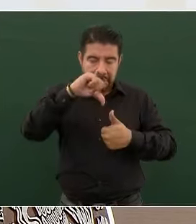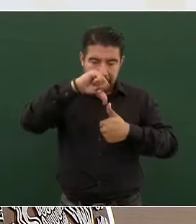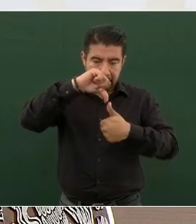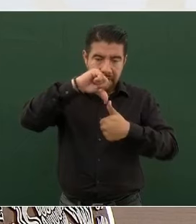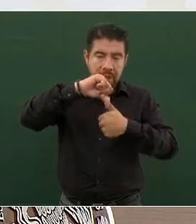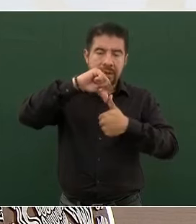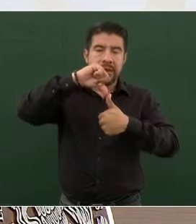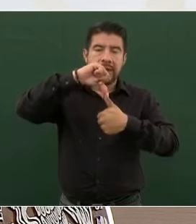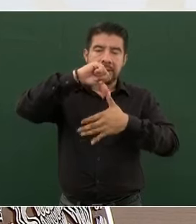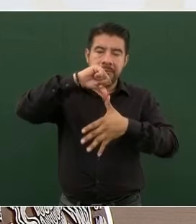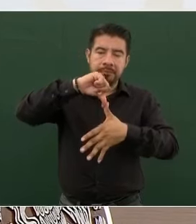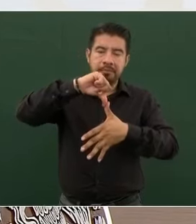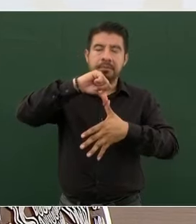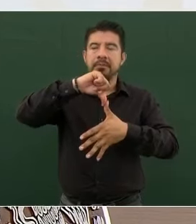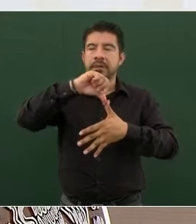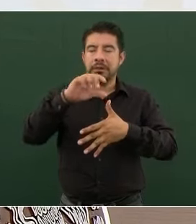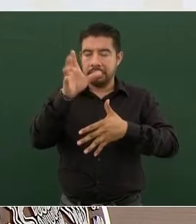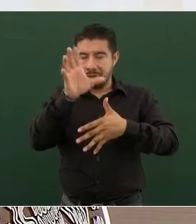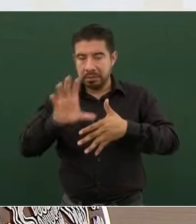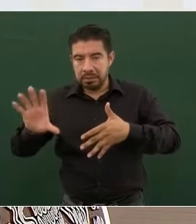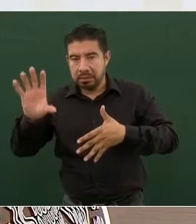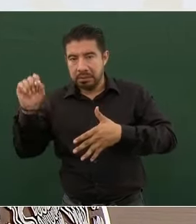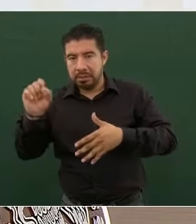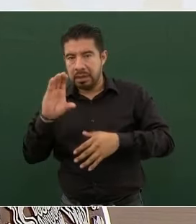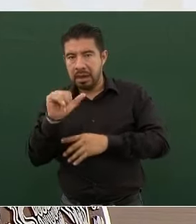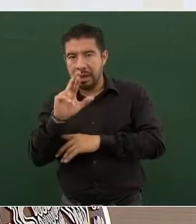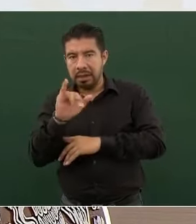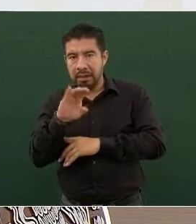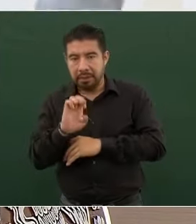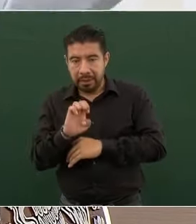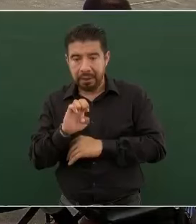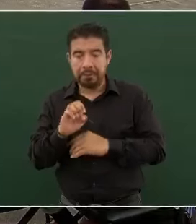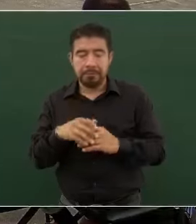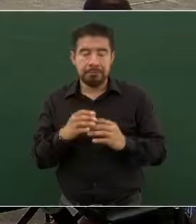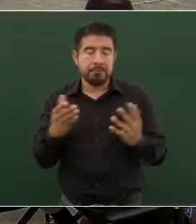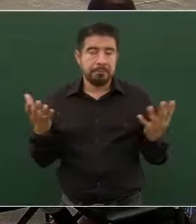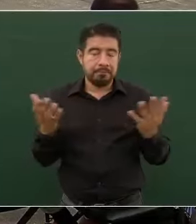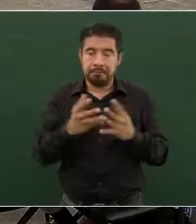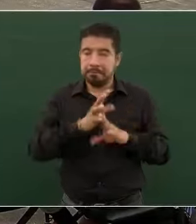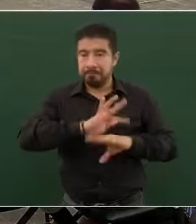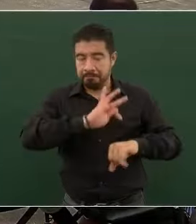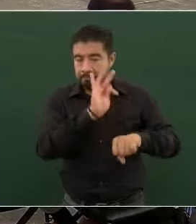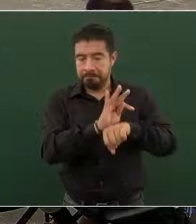Latina, del Caribe, que se invierta.